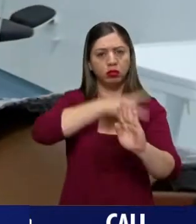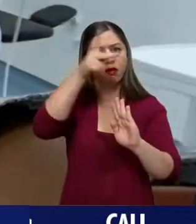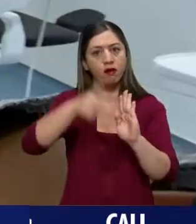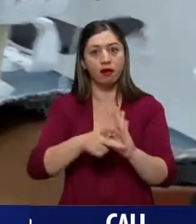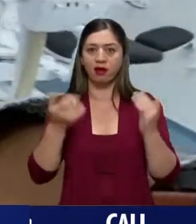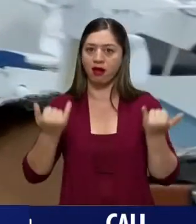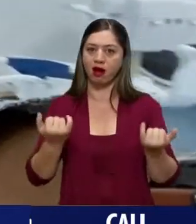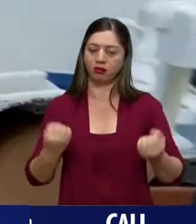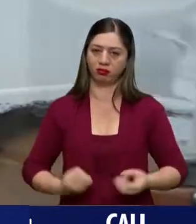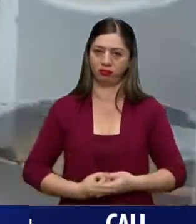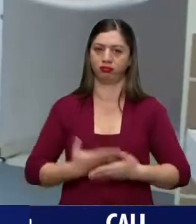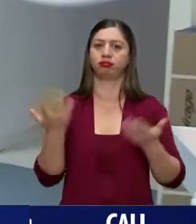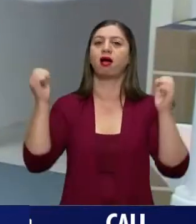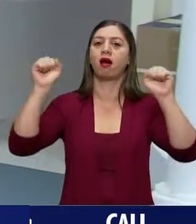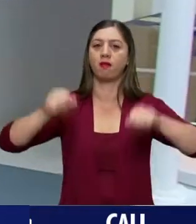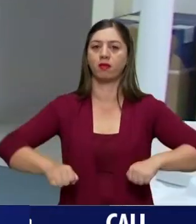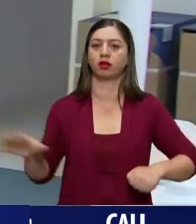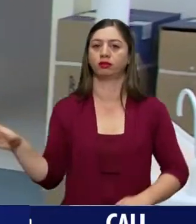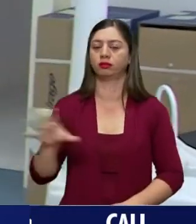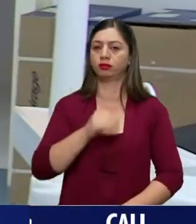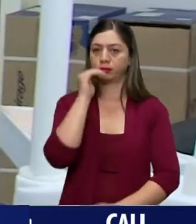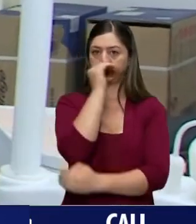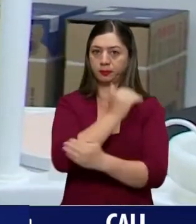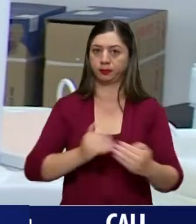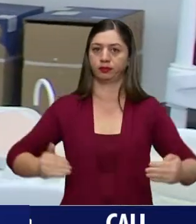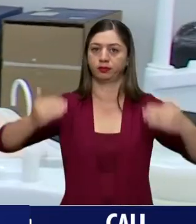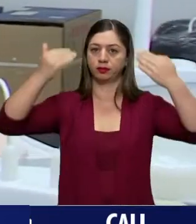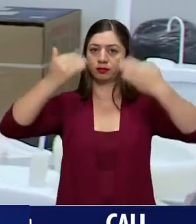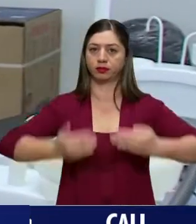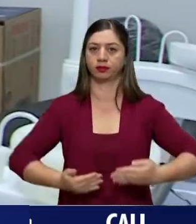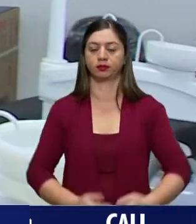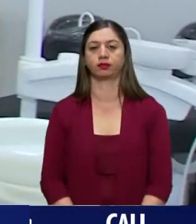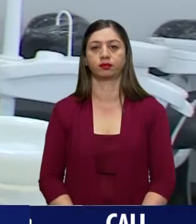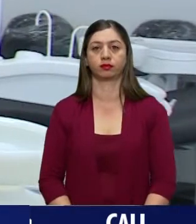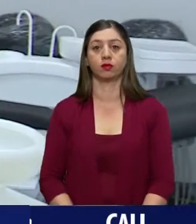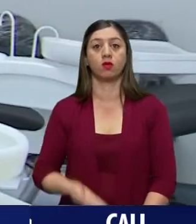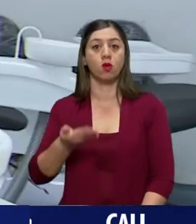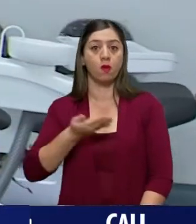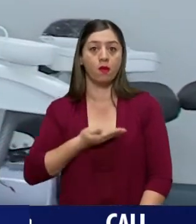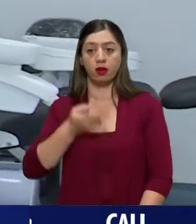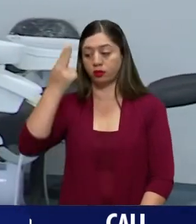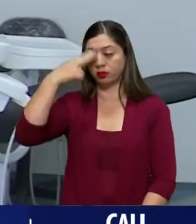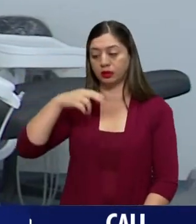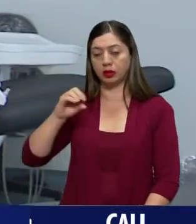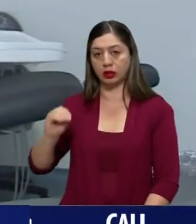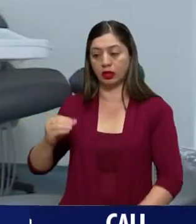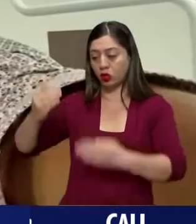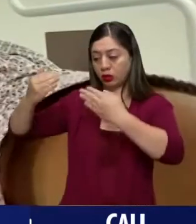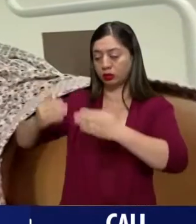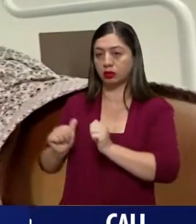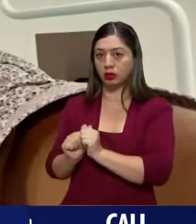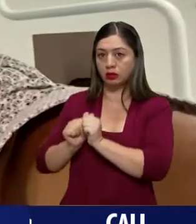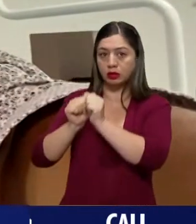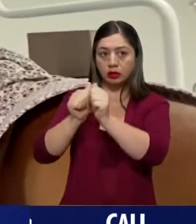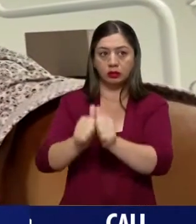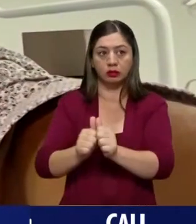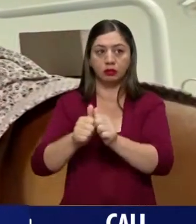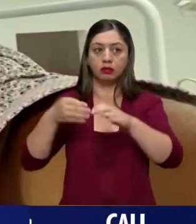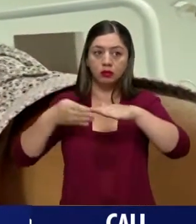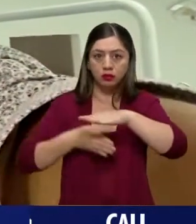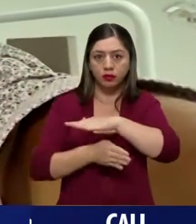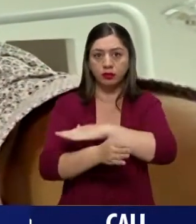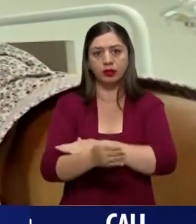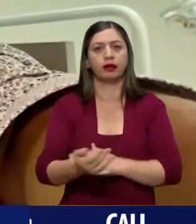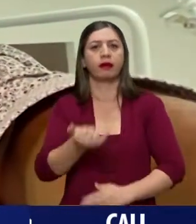da frutos para todos los niños en situación de discapacidad. Una madre con su hijo con discapacidad ve este consultorio y quiere venir